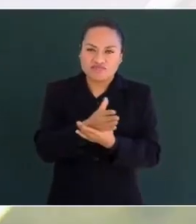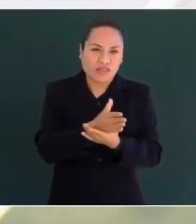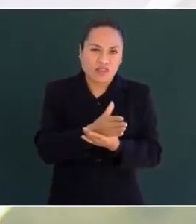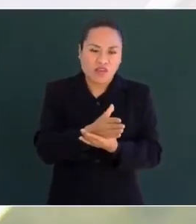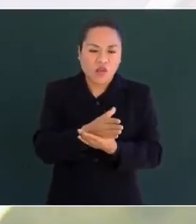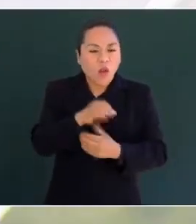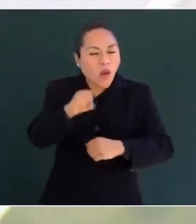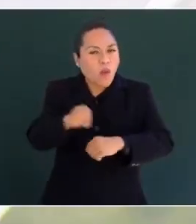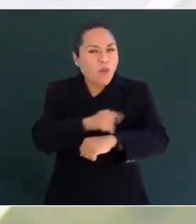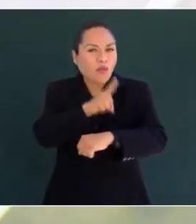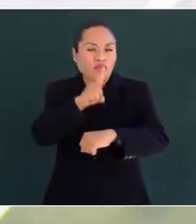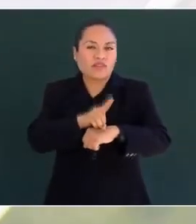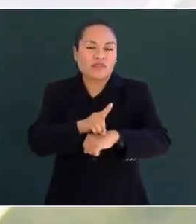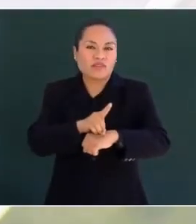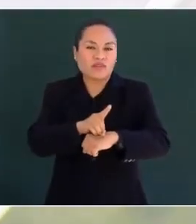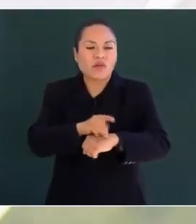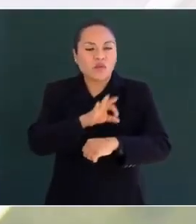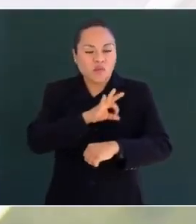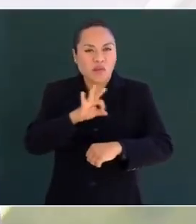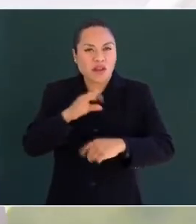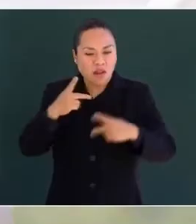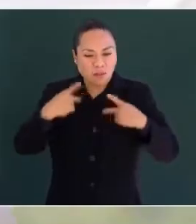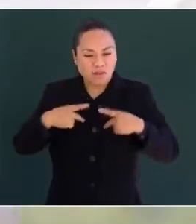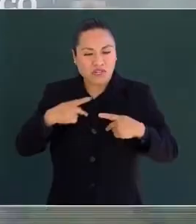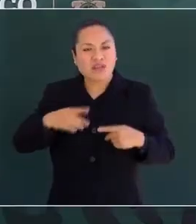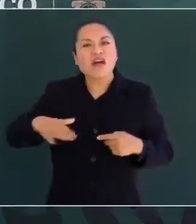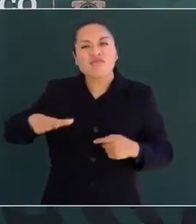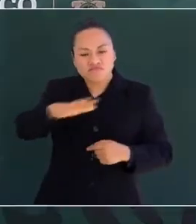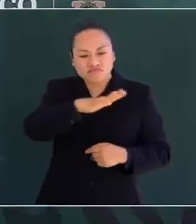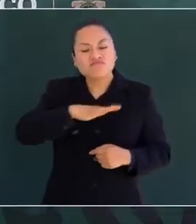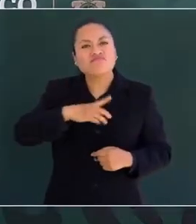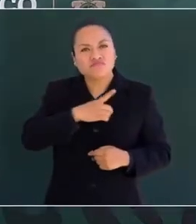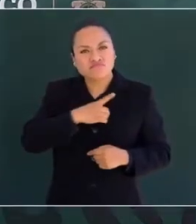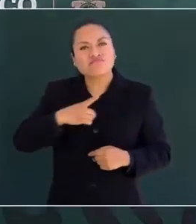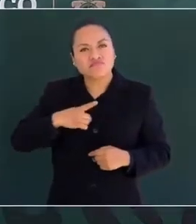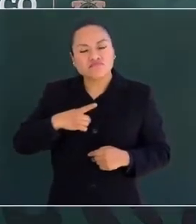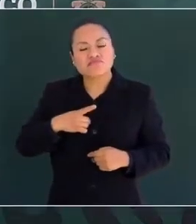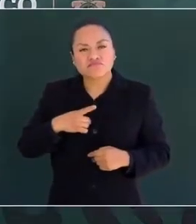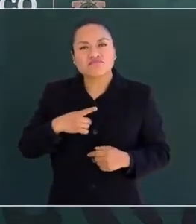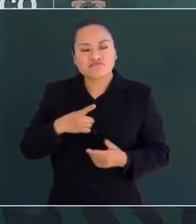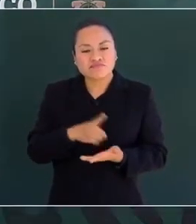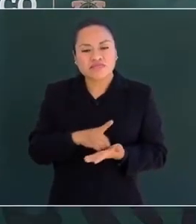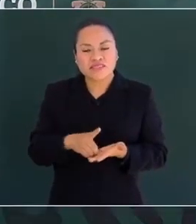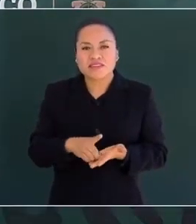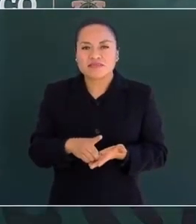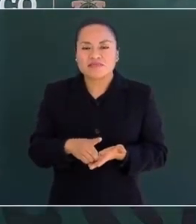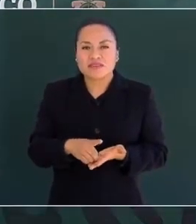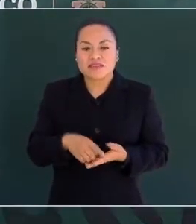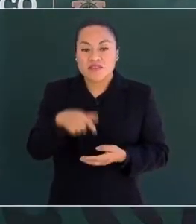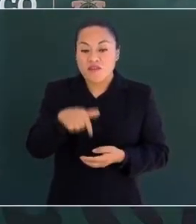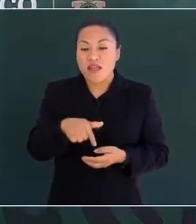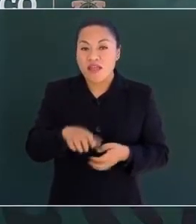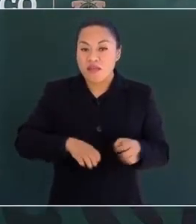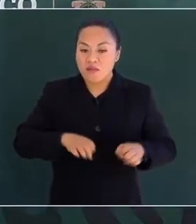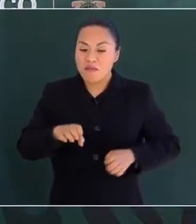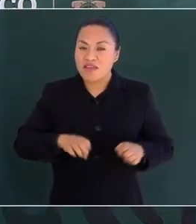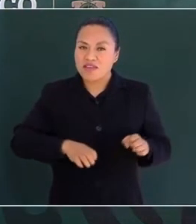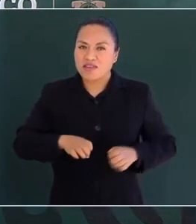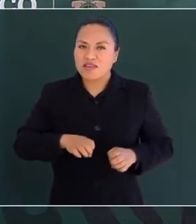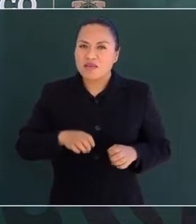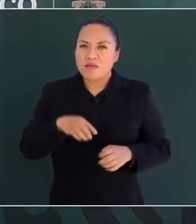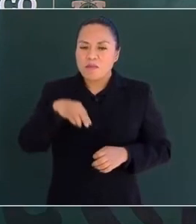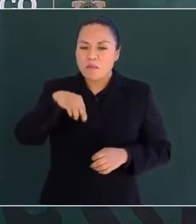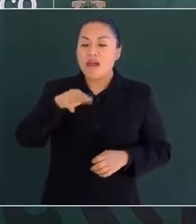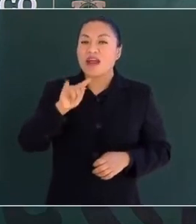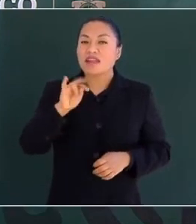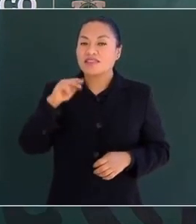oportunidades a que puede aspirar un ser humano. Señor, la presencia en este evento del doctor Martin